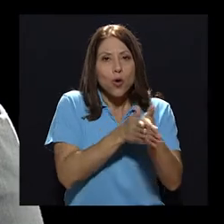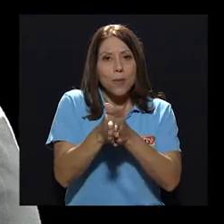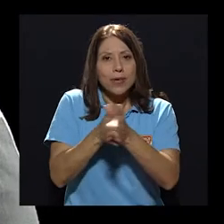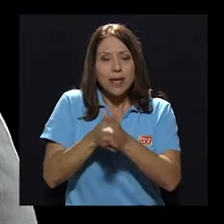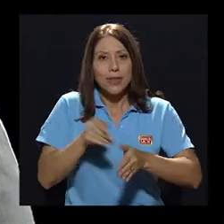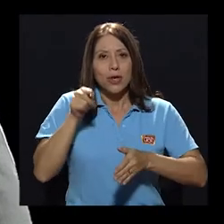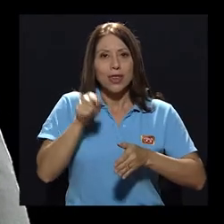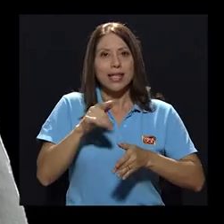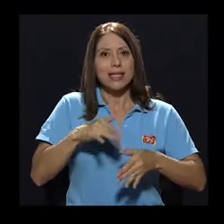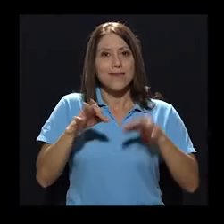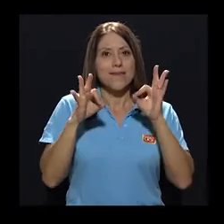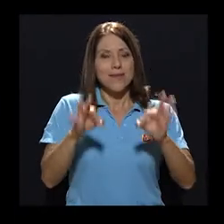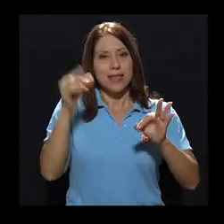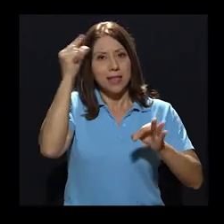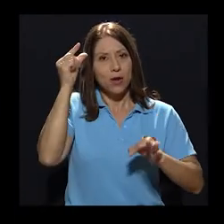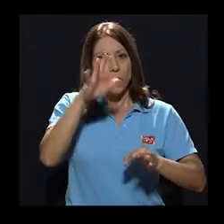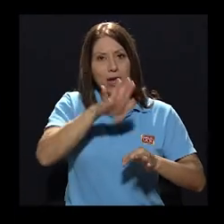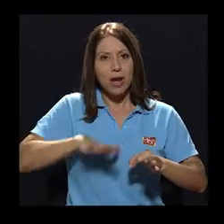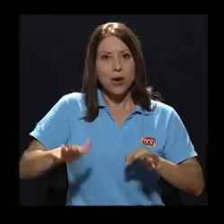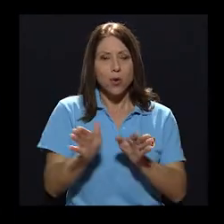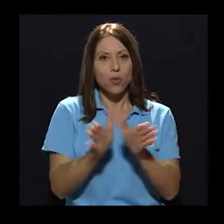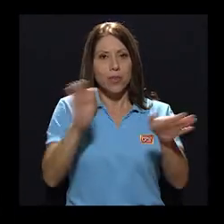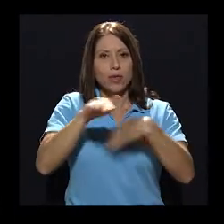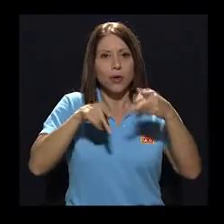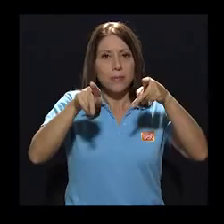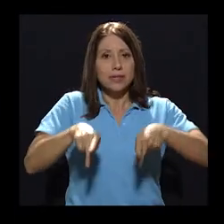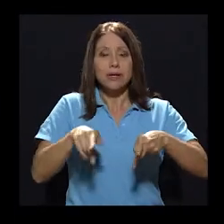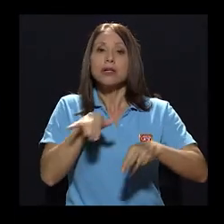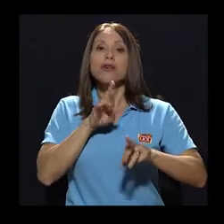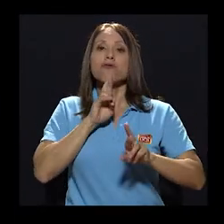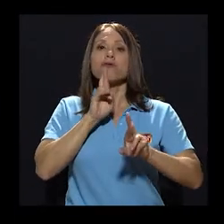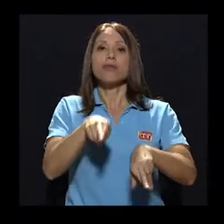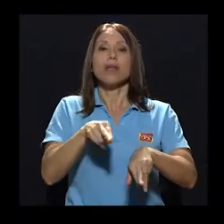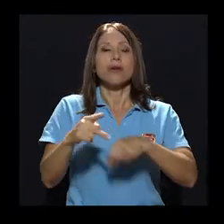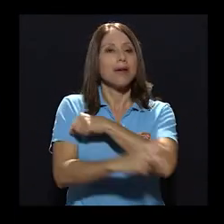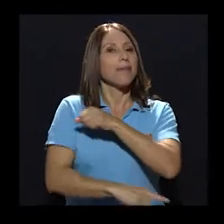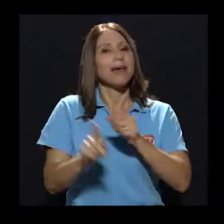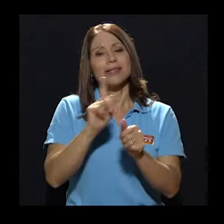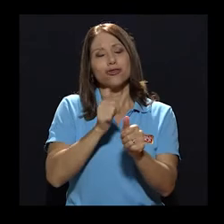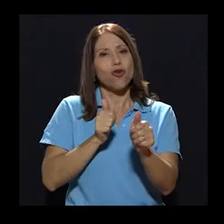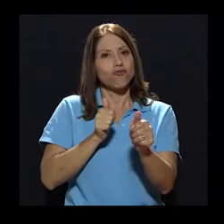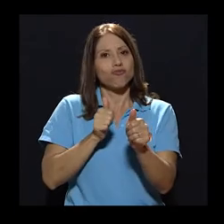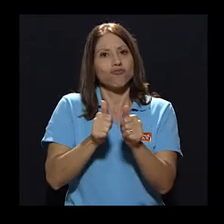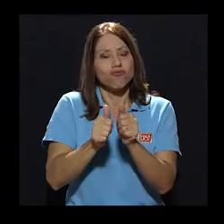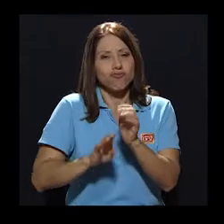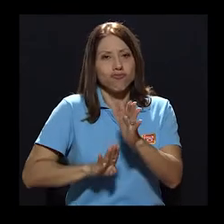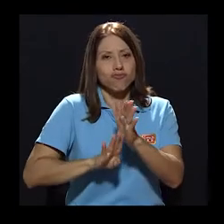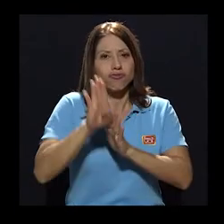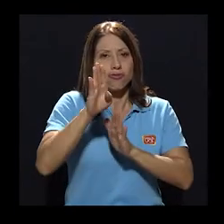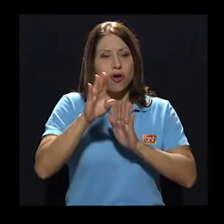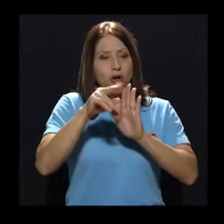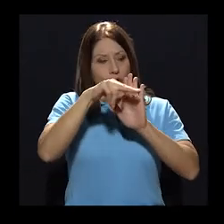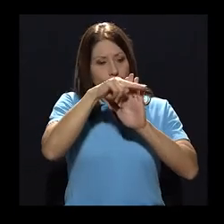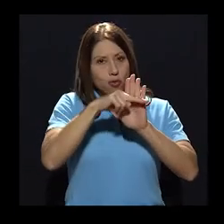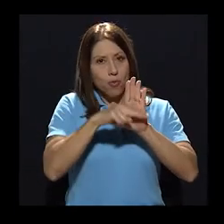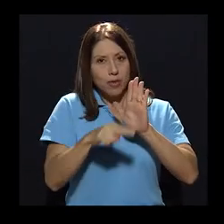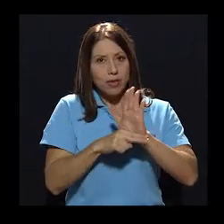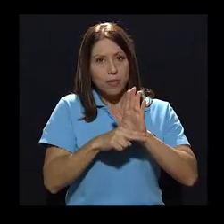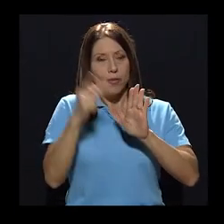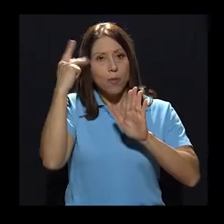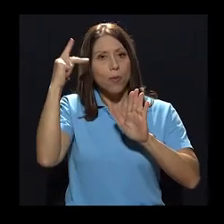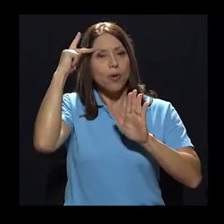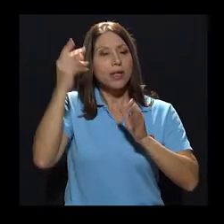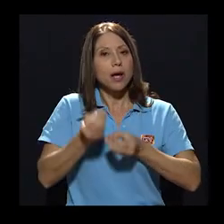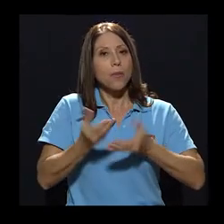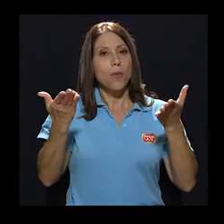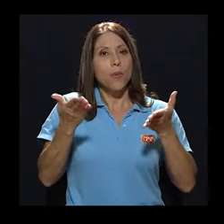manial del Estado. Como resultado, el país no logra avanzar en la implementación de un marco normativo y de política pública